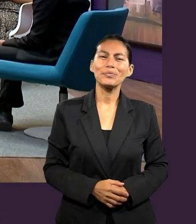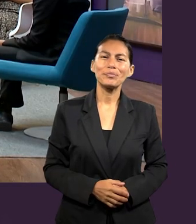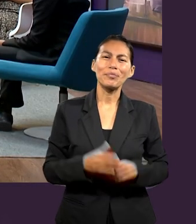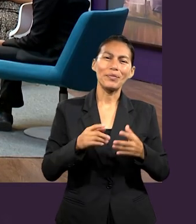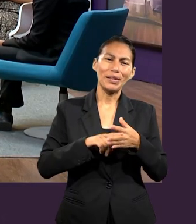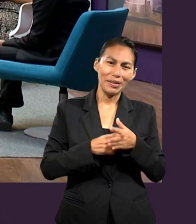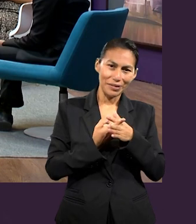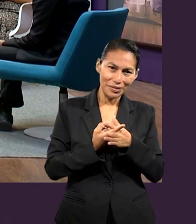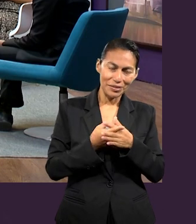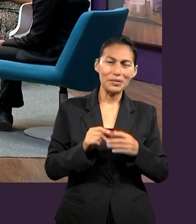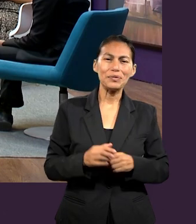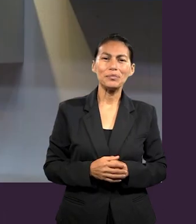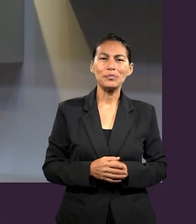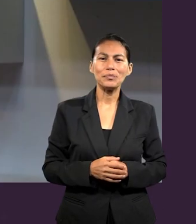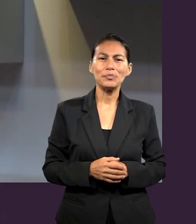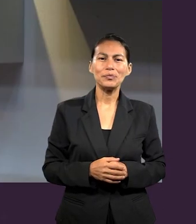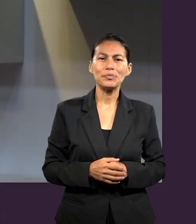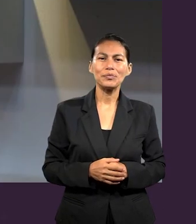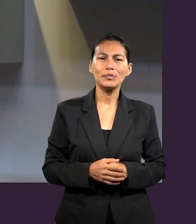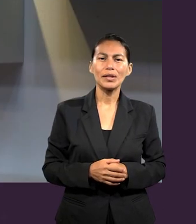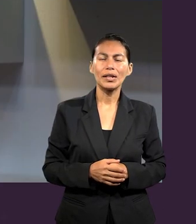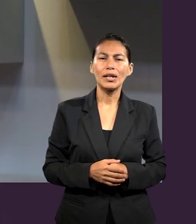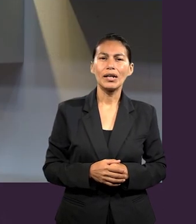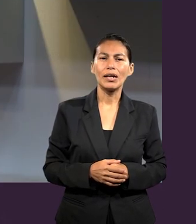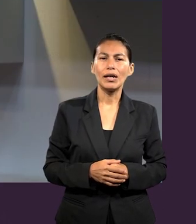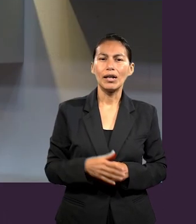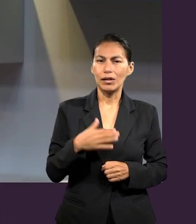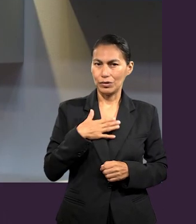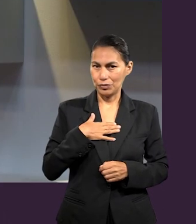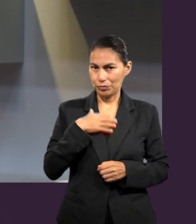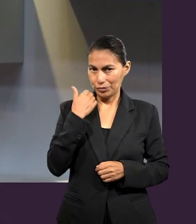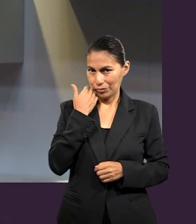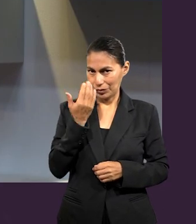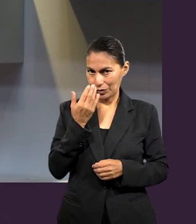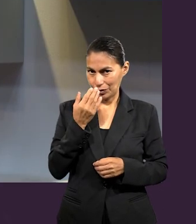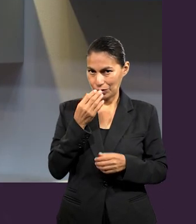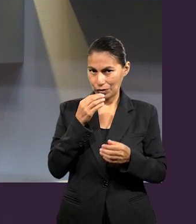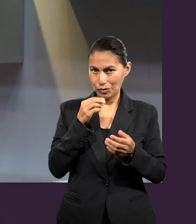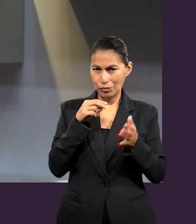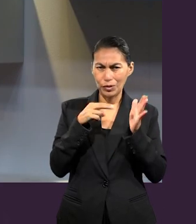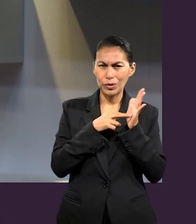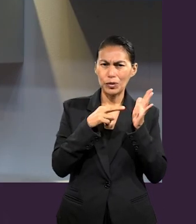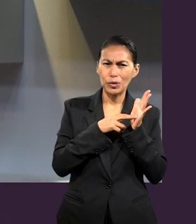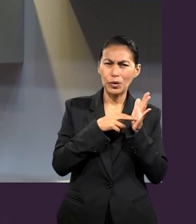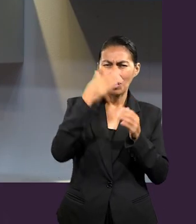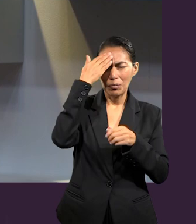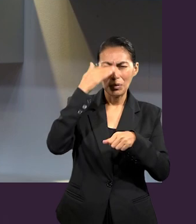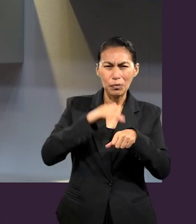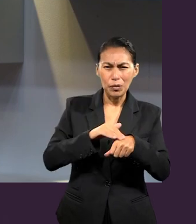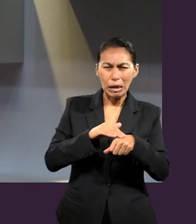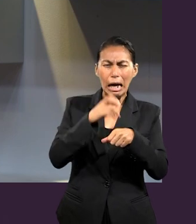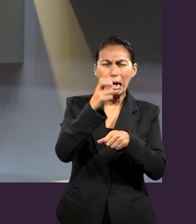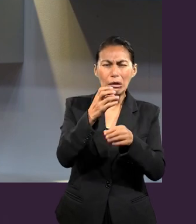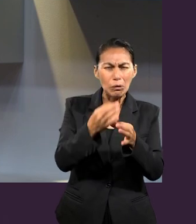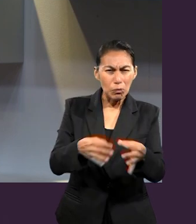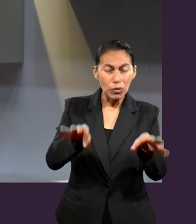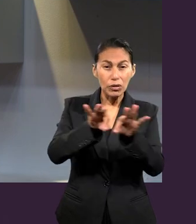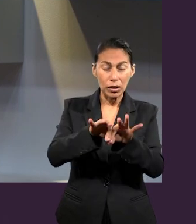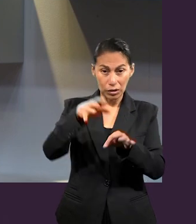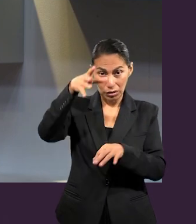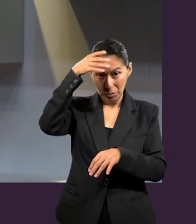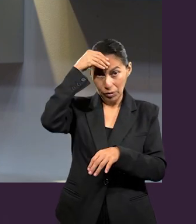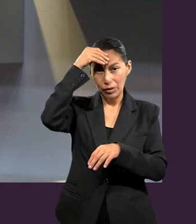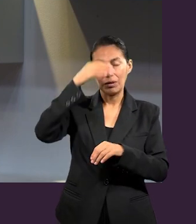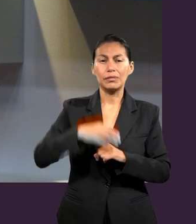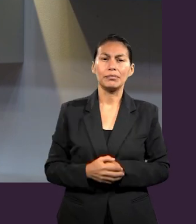para esta, en esta ocasión, y quiero comenzar muchachos con el texto de memoria. Es clave saber el texto